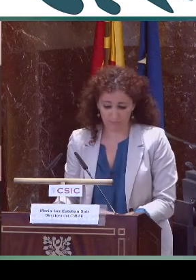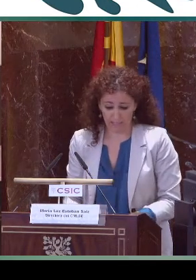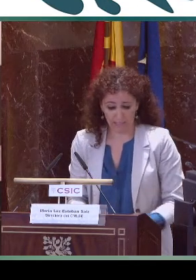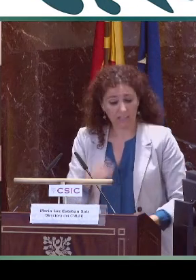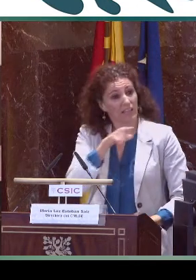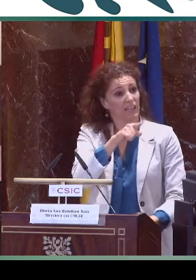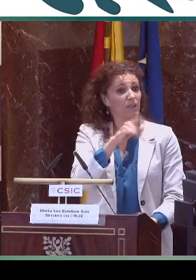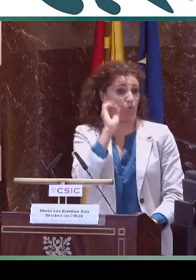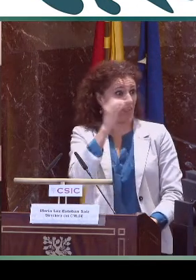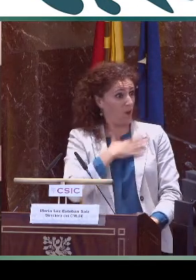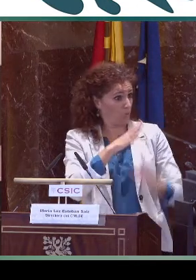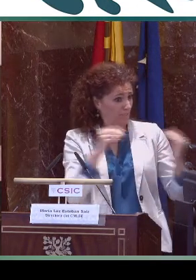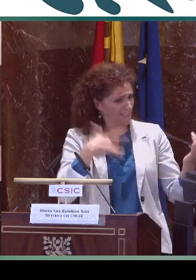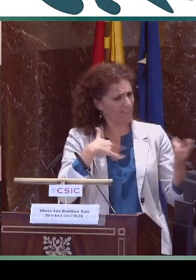Sevilla.